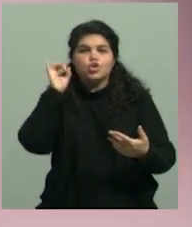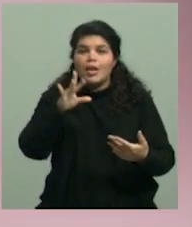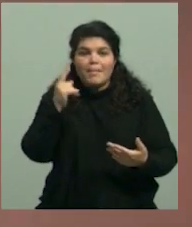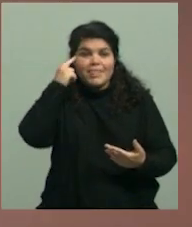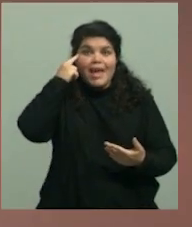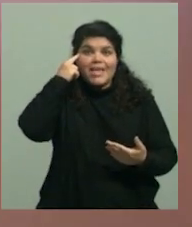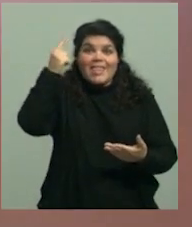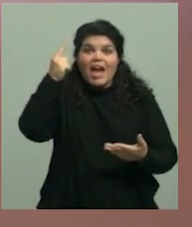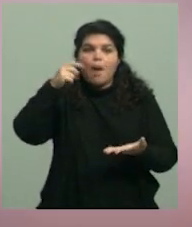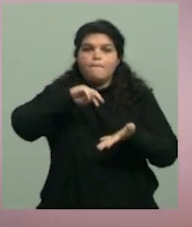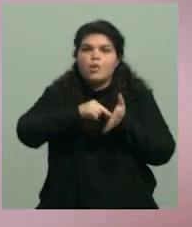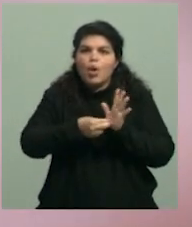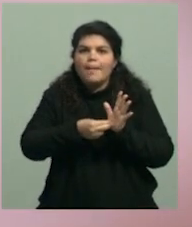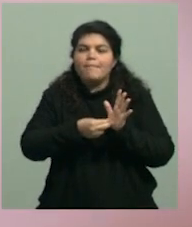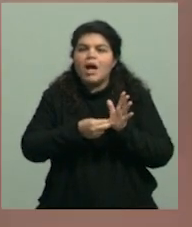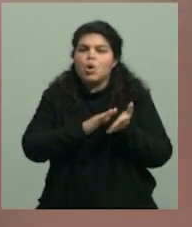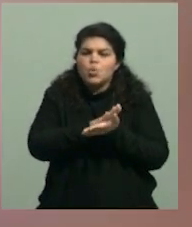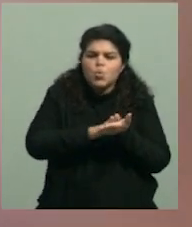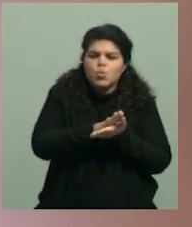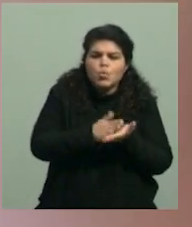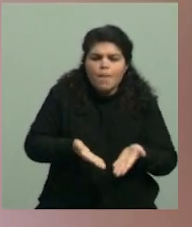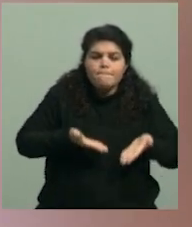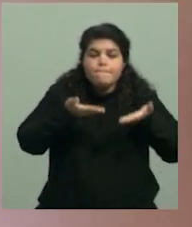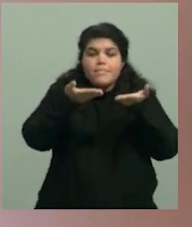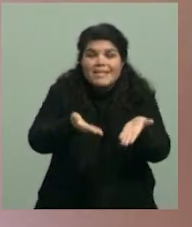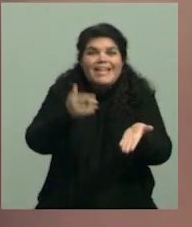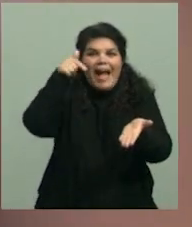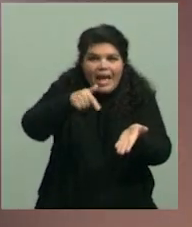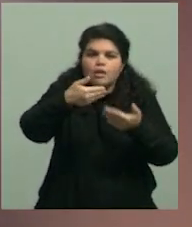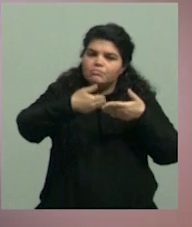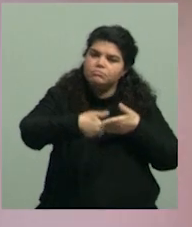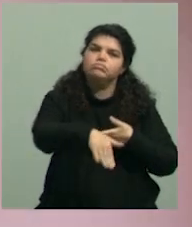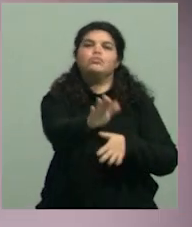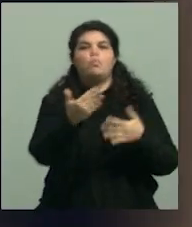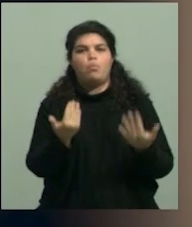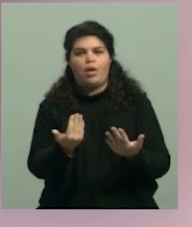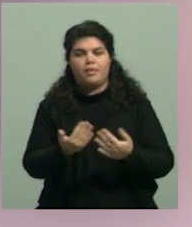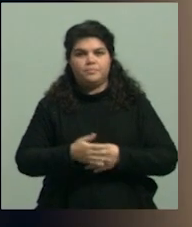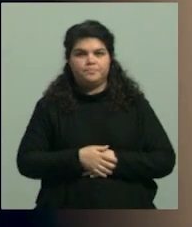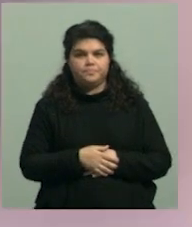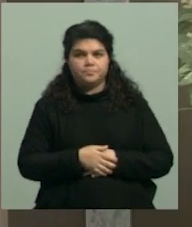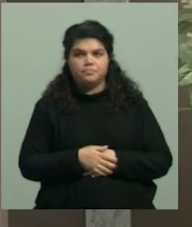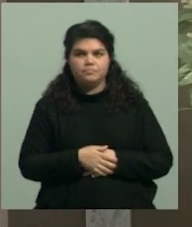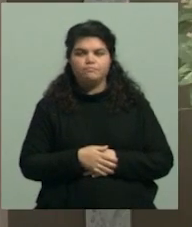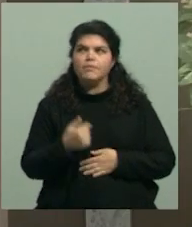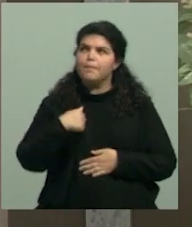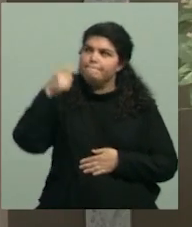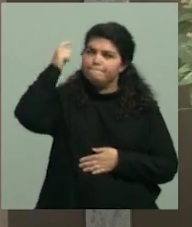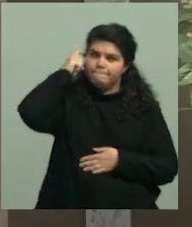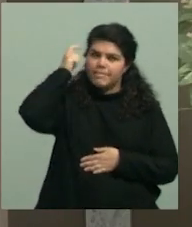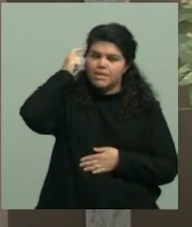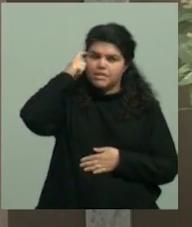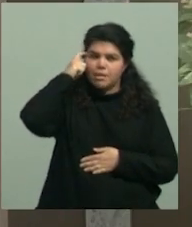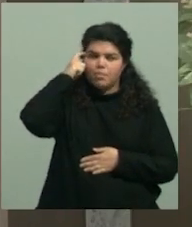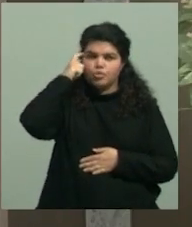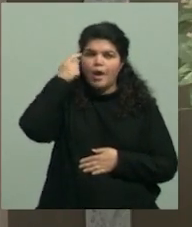idea y esa problemática. Sí, perdón, Leandro, pensaba un poco en lo que va a significar ser parte de esto